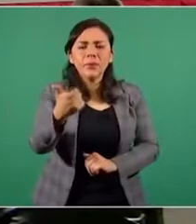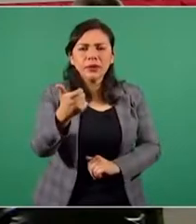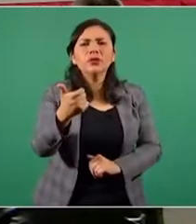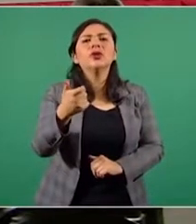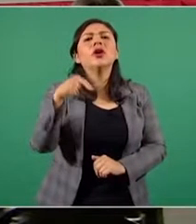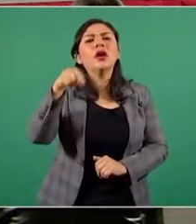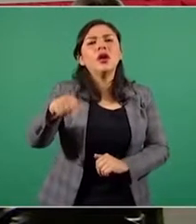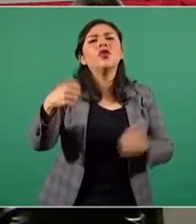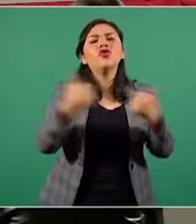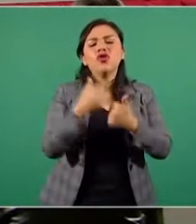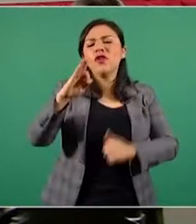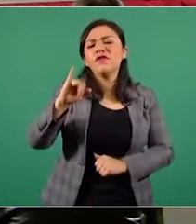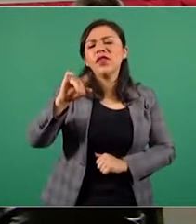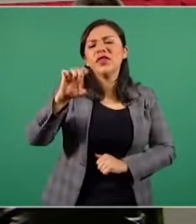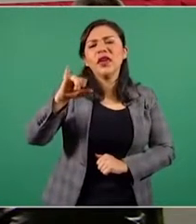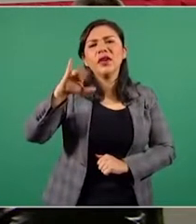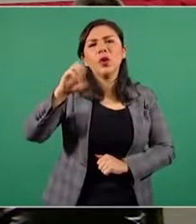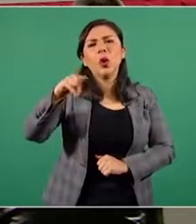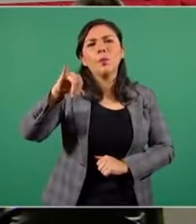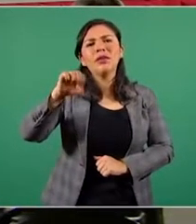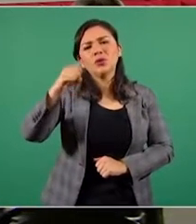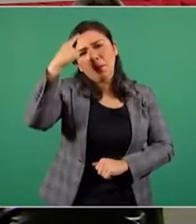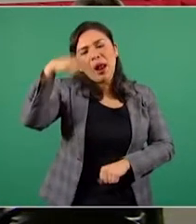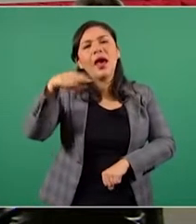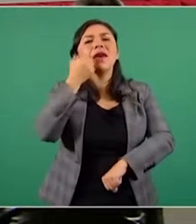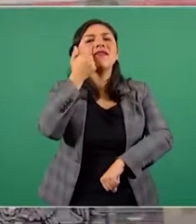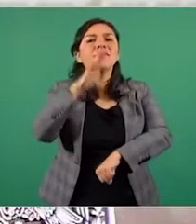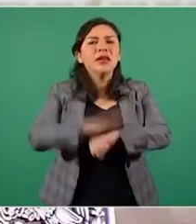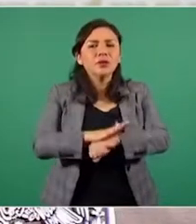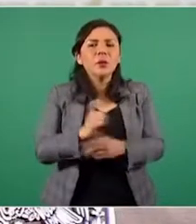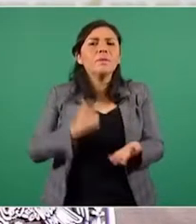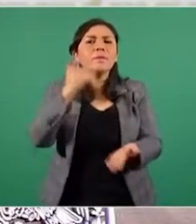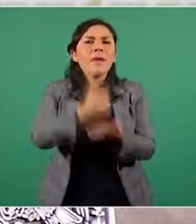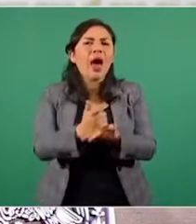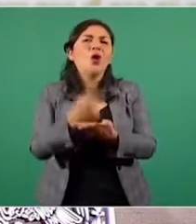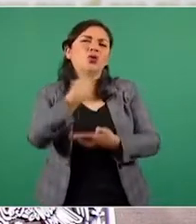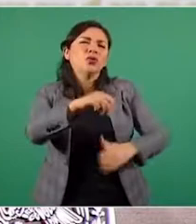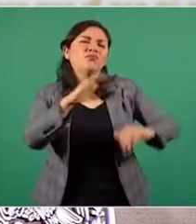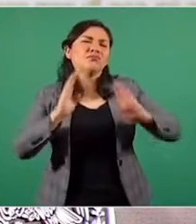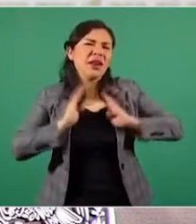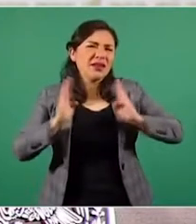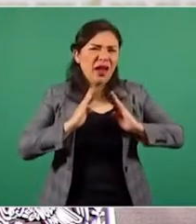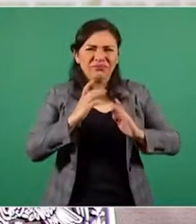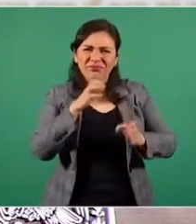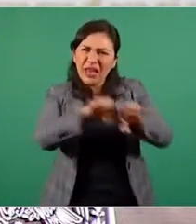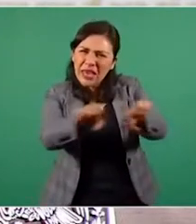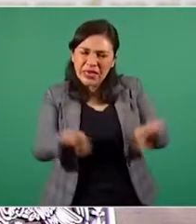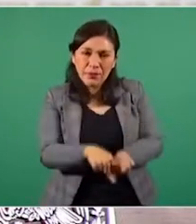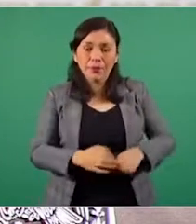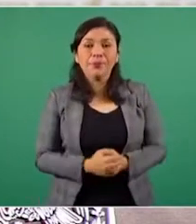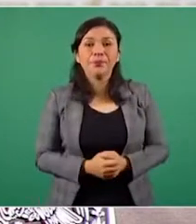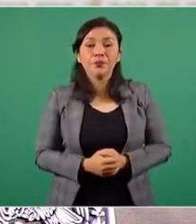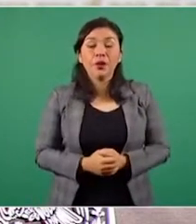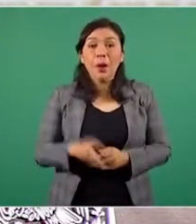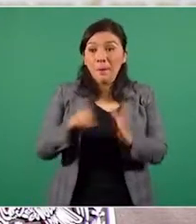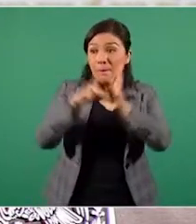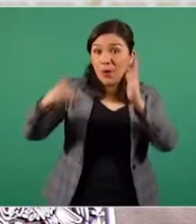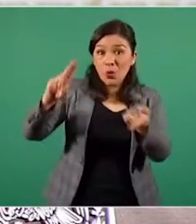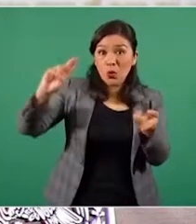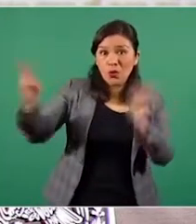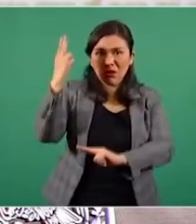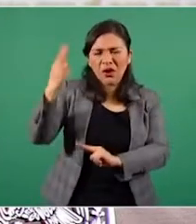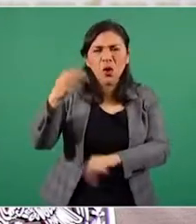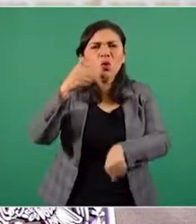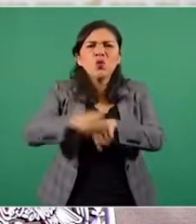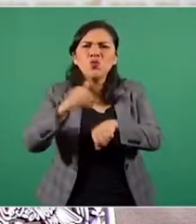través del fideicomiso público de administración y pago de equipo militar. La nota del Universal tergiversa